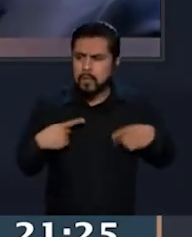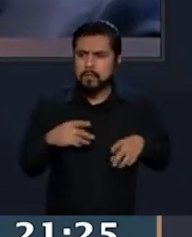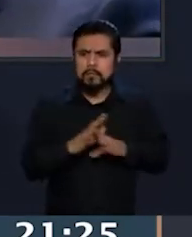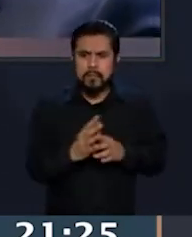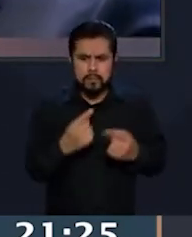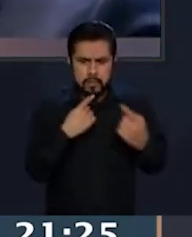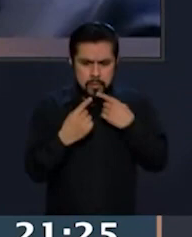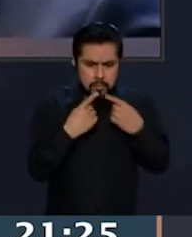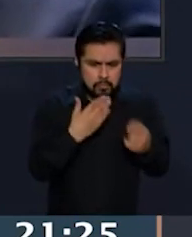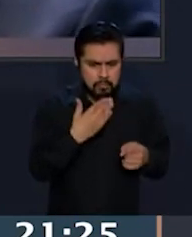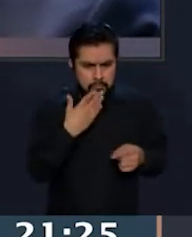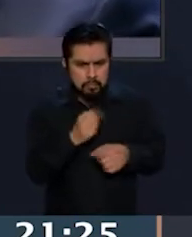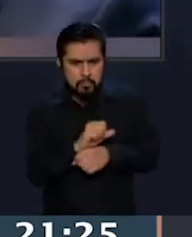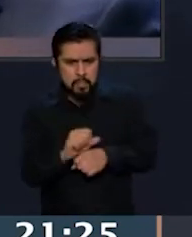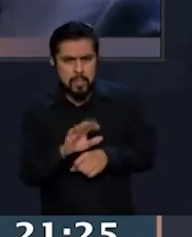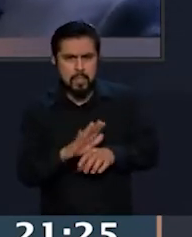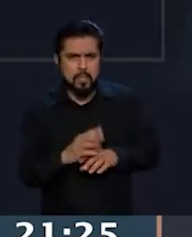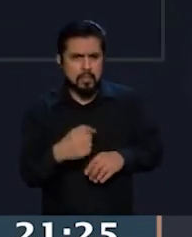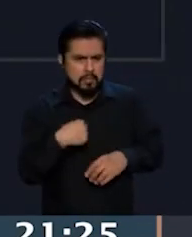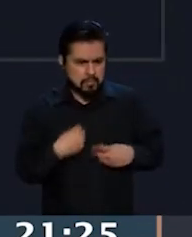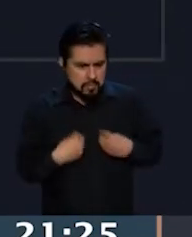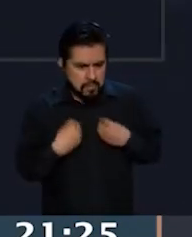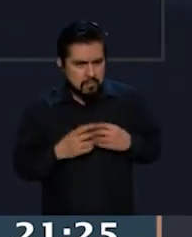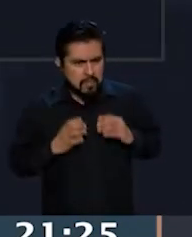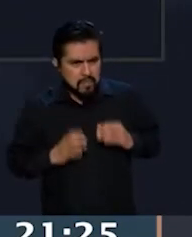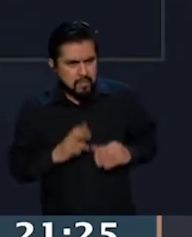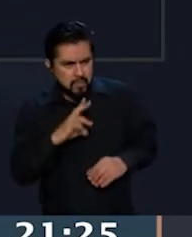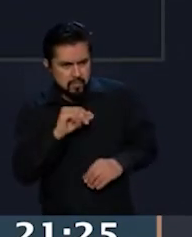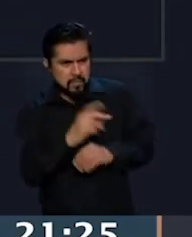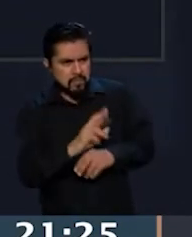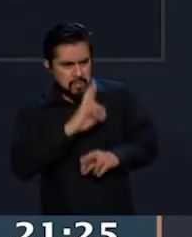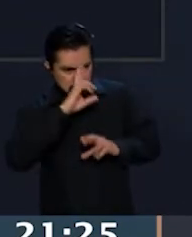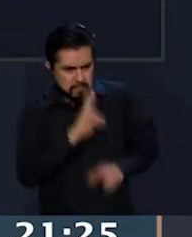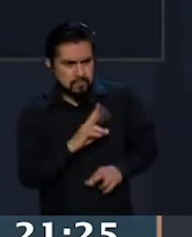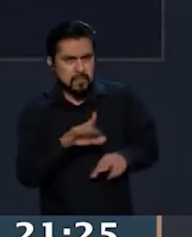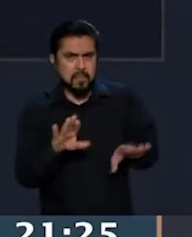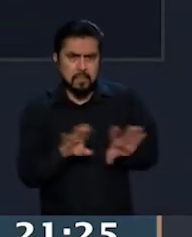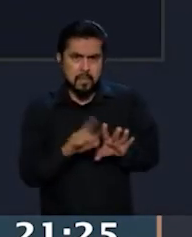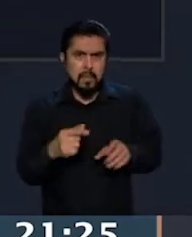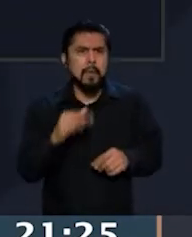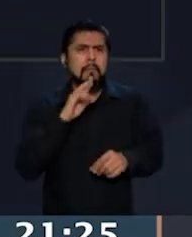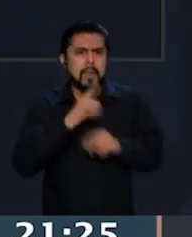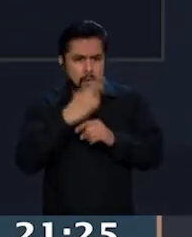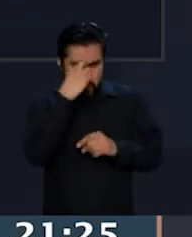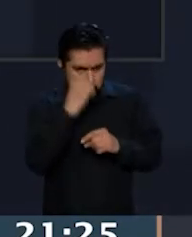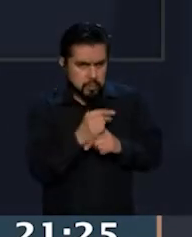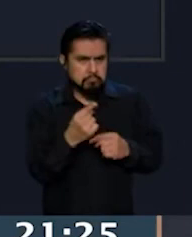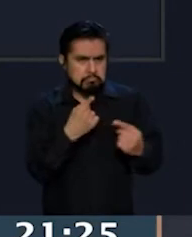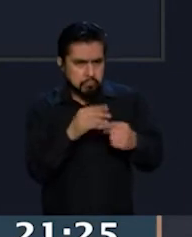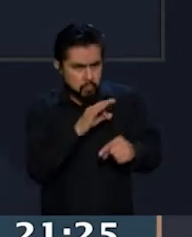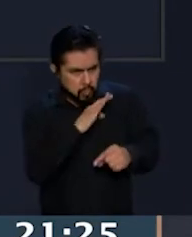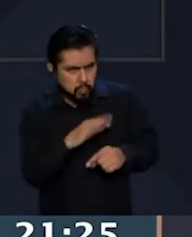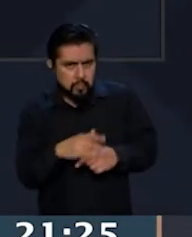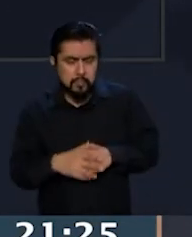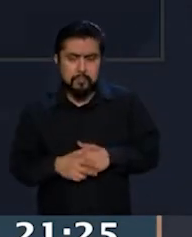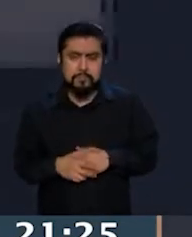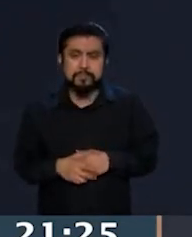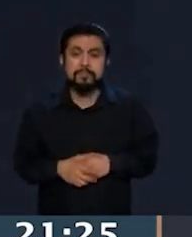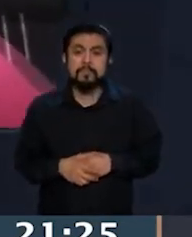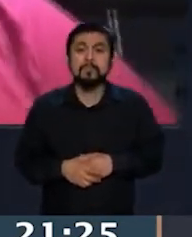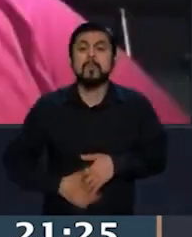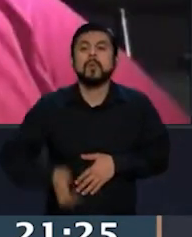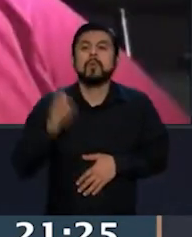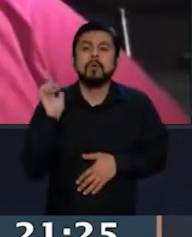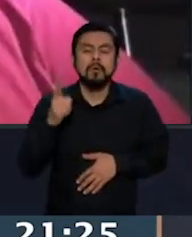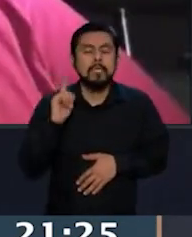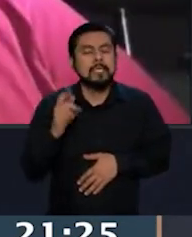por nuestra apariencia física, sino por lo que en realidad somos, decimos o pensamos. Senadora, pues le agradezco mucho por su tiempo y ojalá que